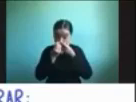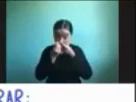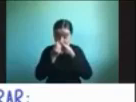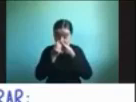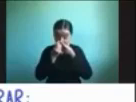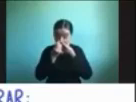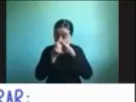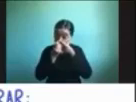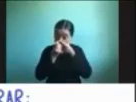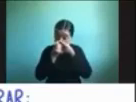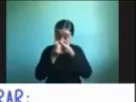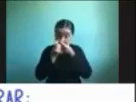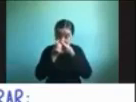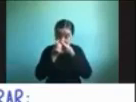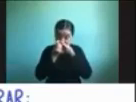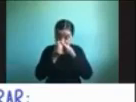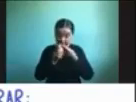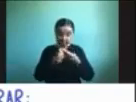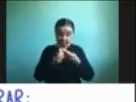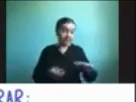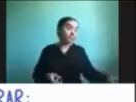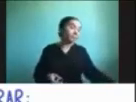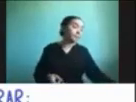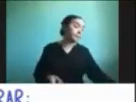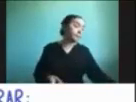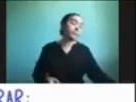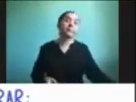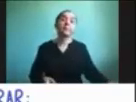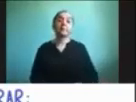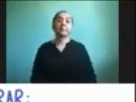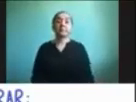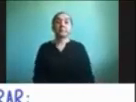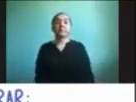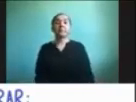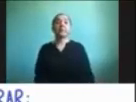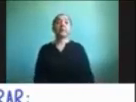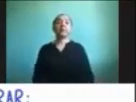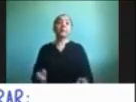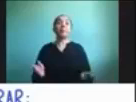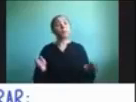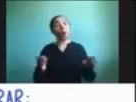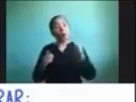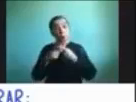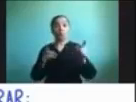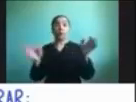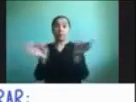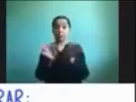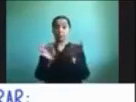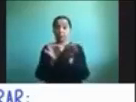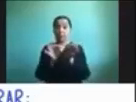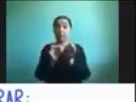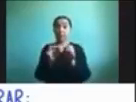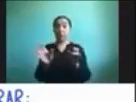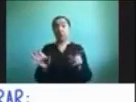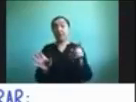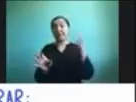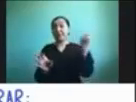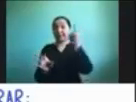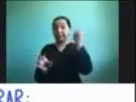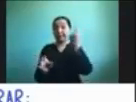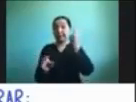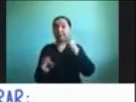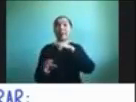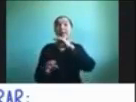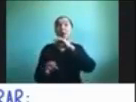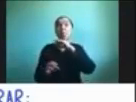otras recomendaciones generales para el uso de softwares o de tecnología en general es que para un buen uso de las